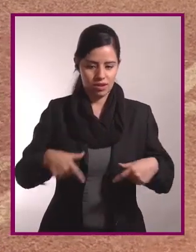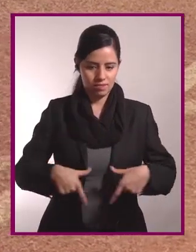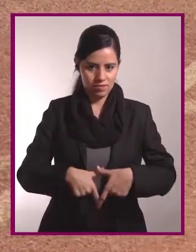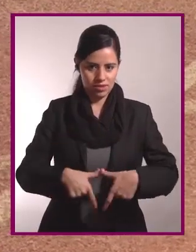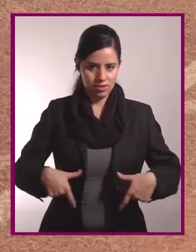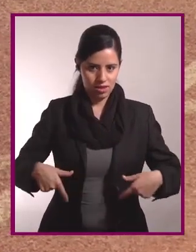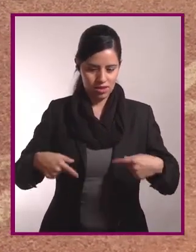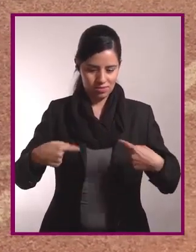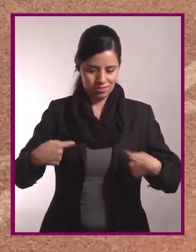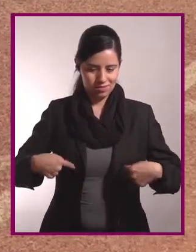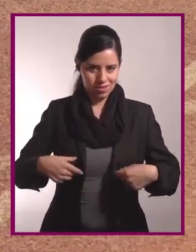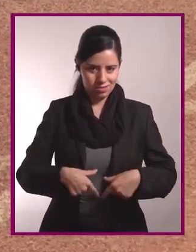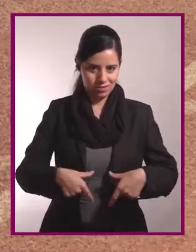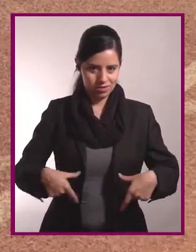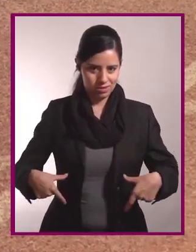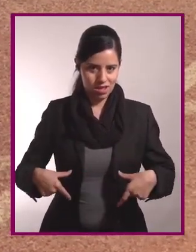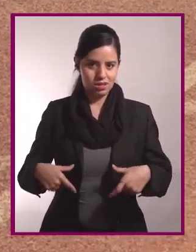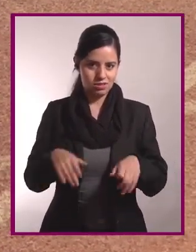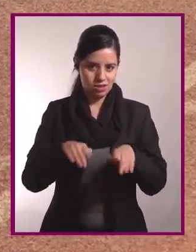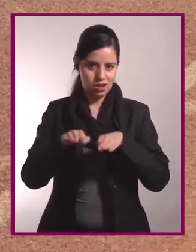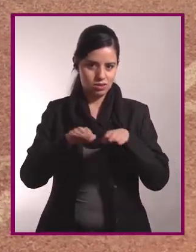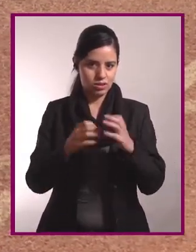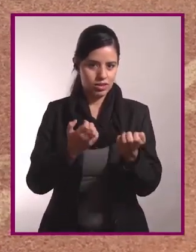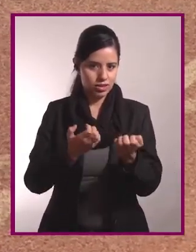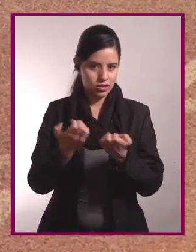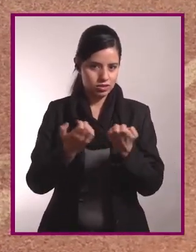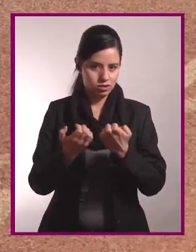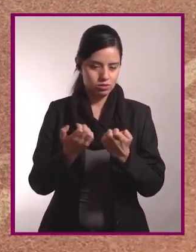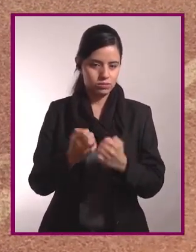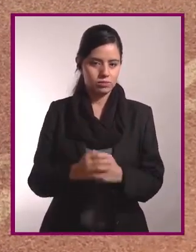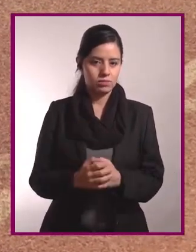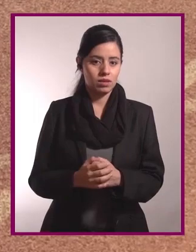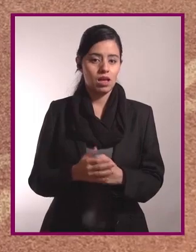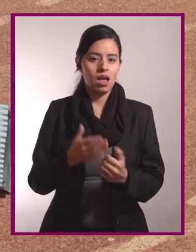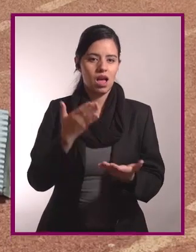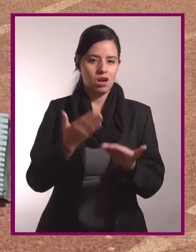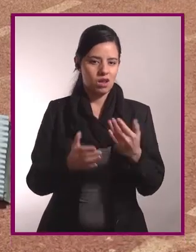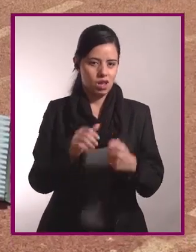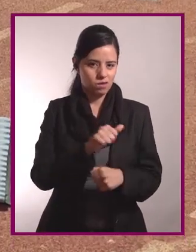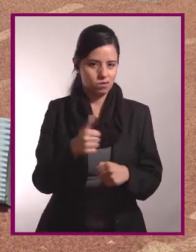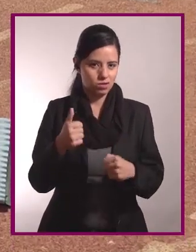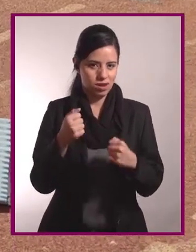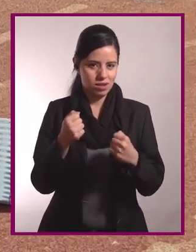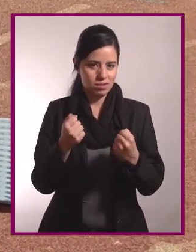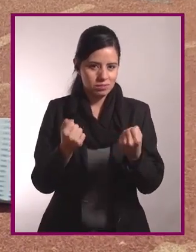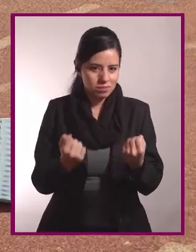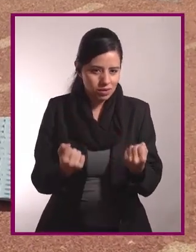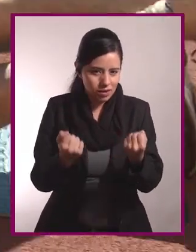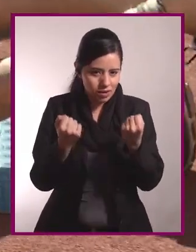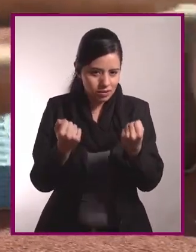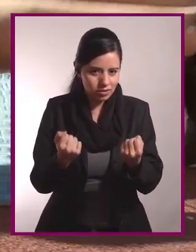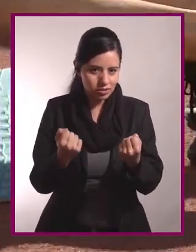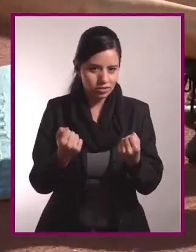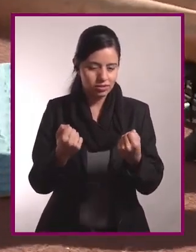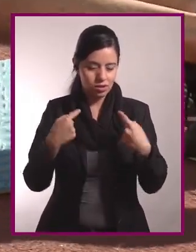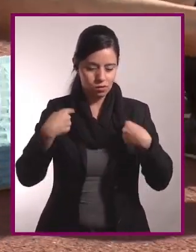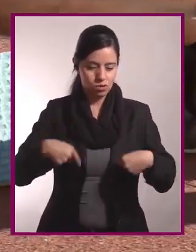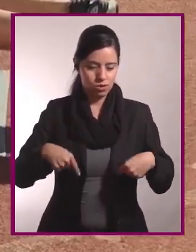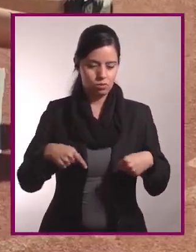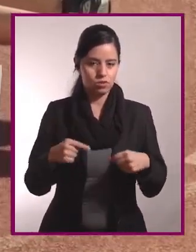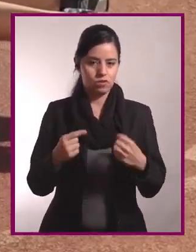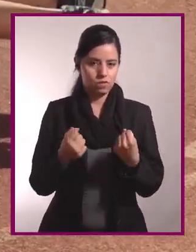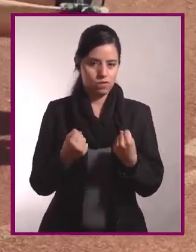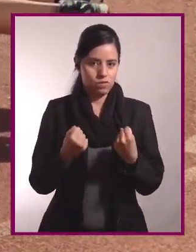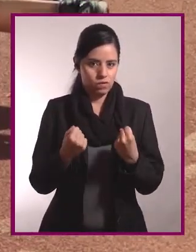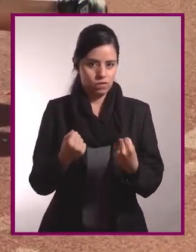Y ahí estamos trabajando la parte baja del abdomen. Un ejercicio para fuerza. Son planchas,